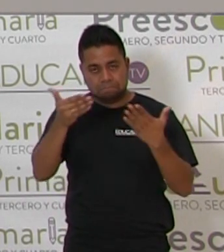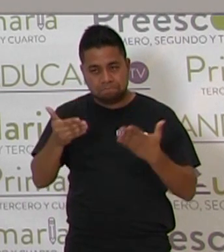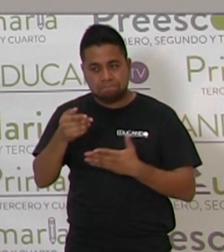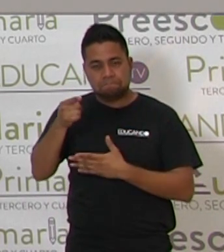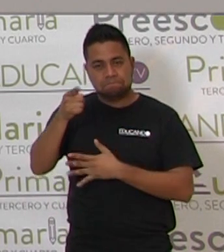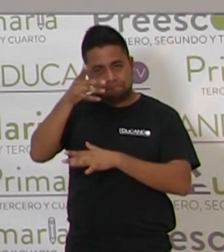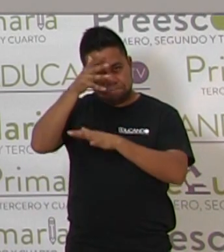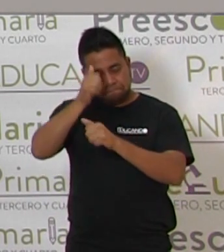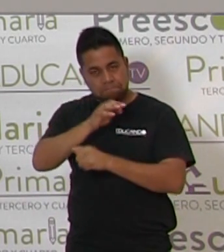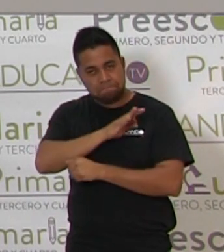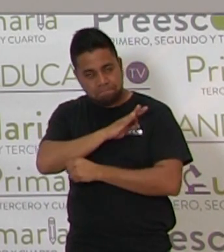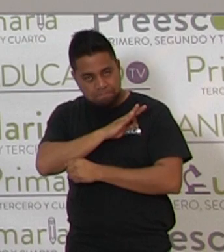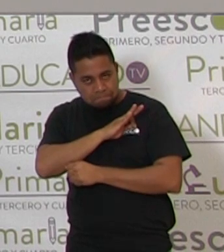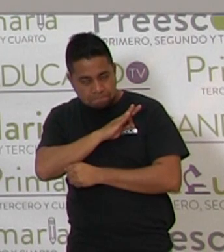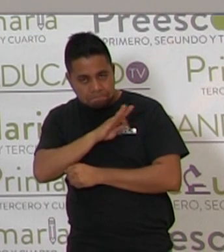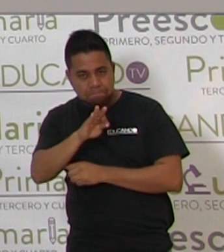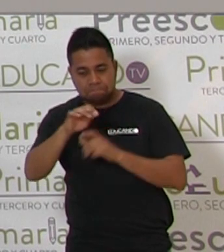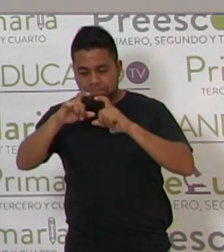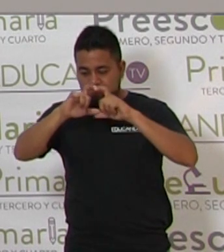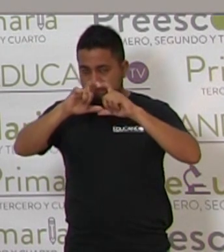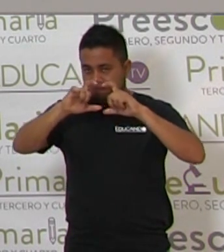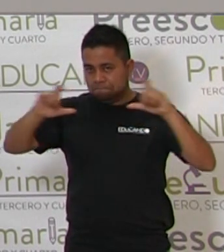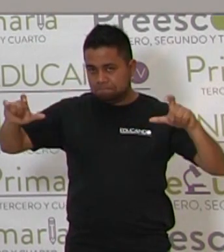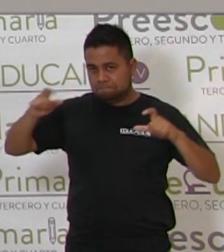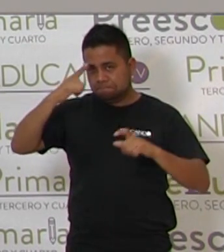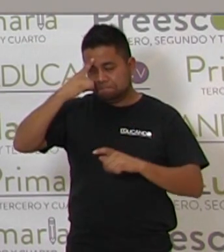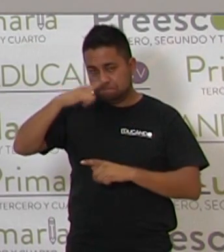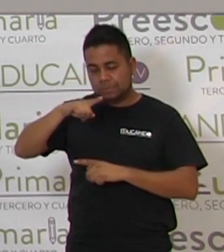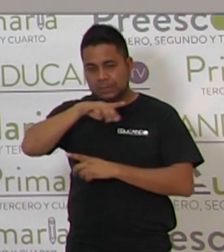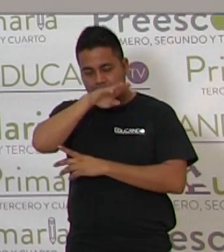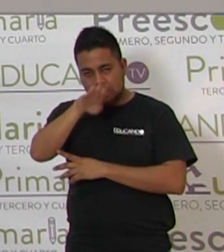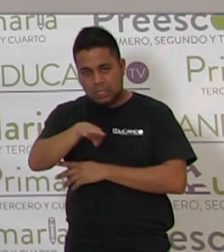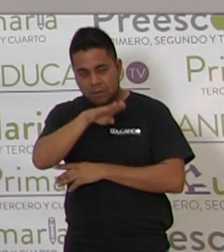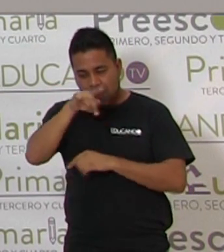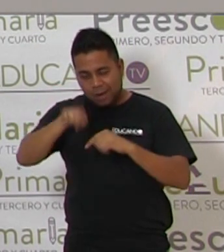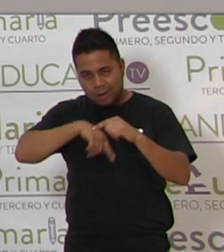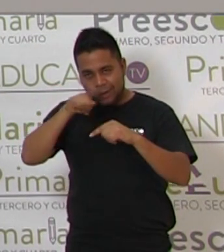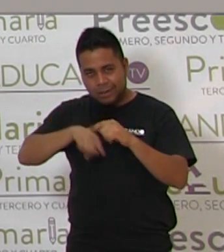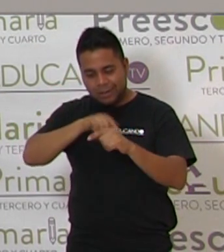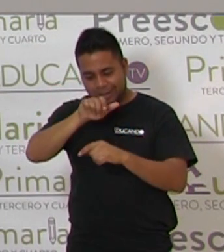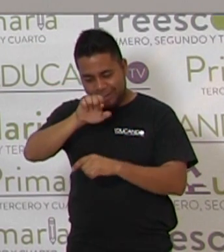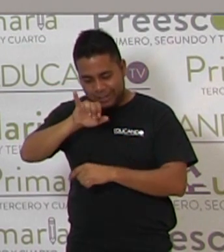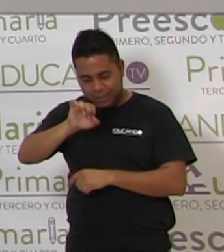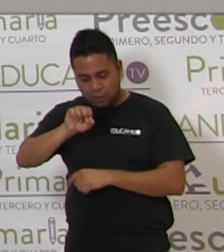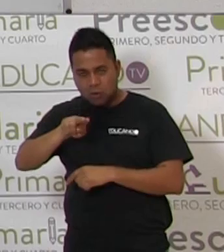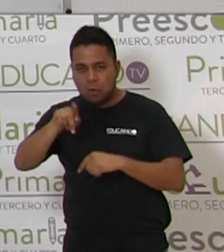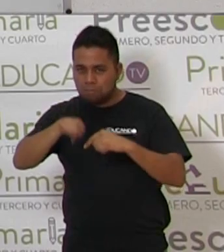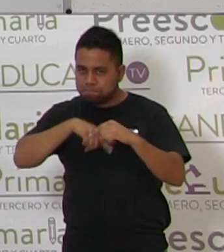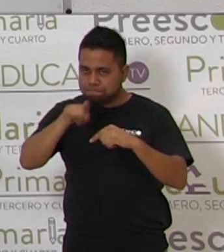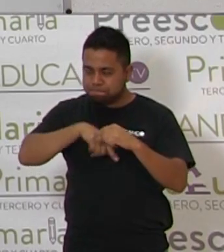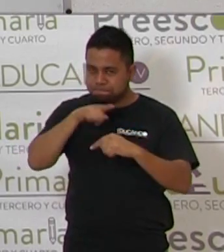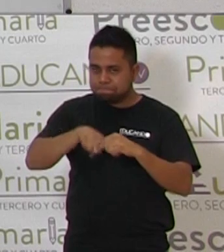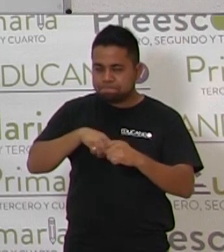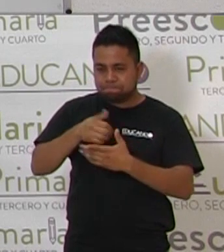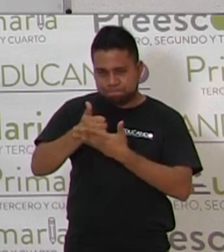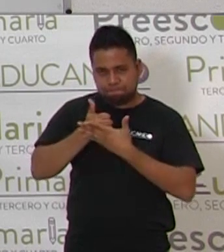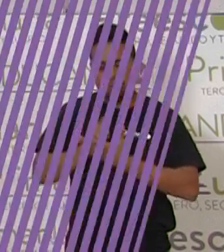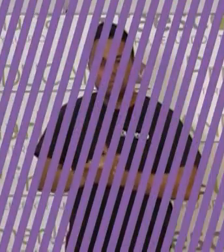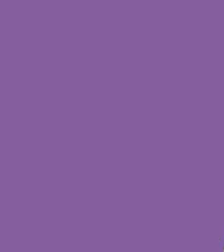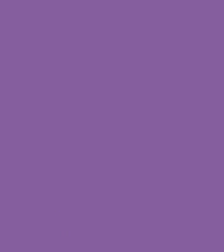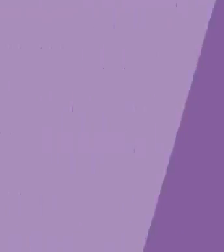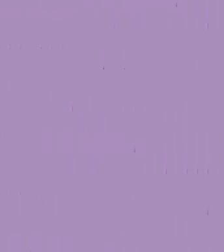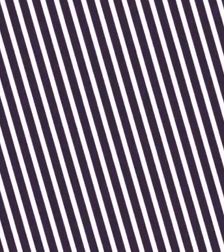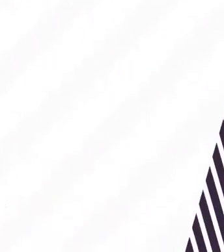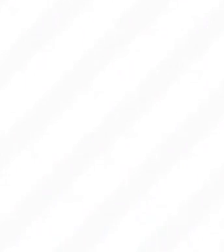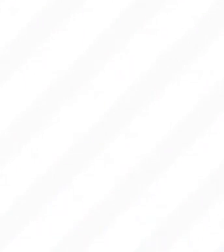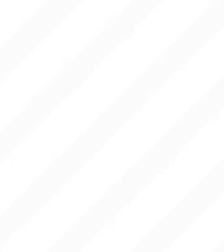bien, ¿te parece que ponemos el letrero de elefante sin vocales? ¿Me acompañas? Muy